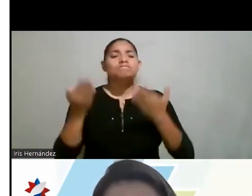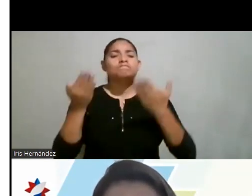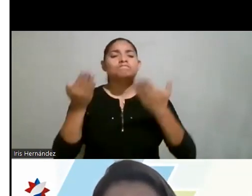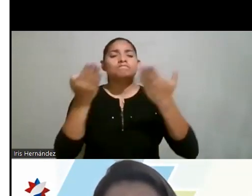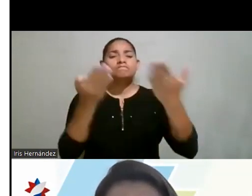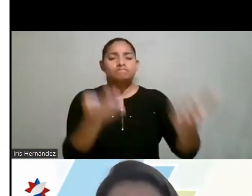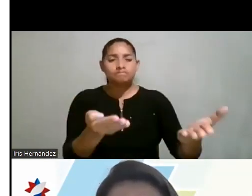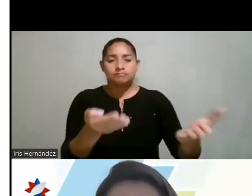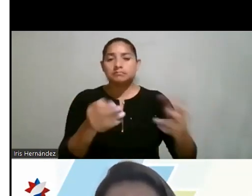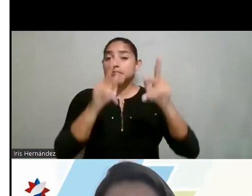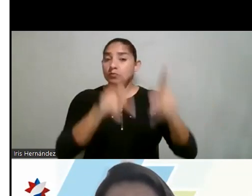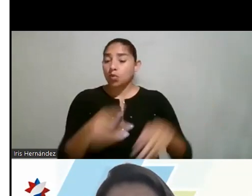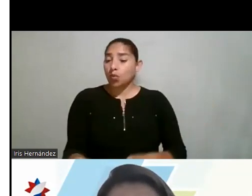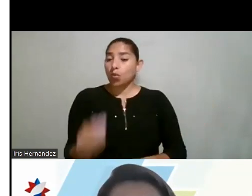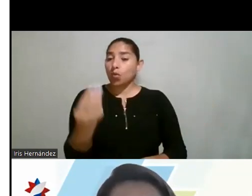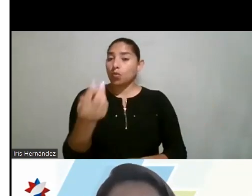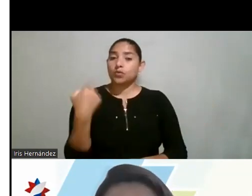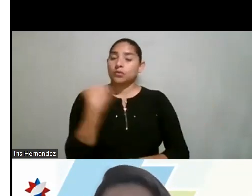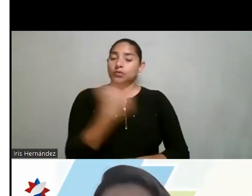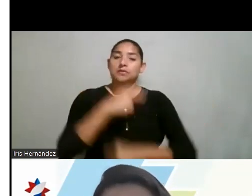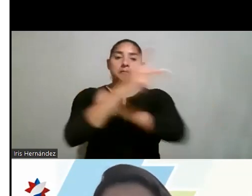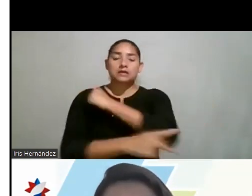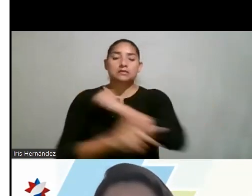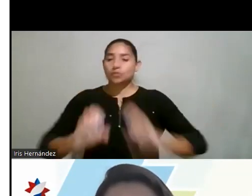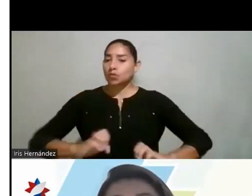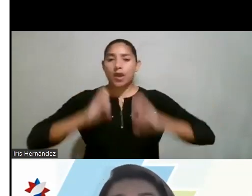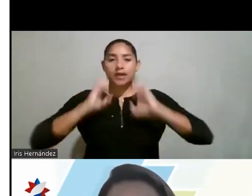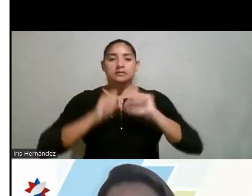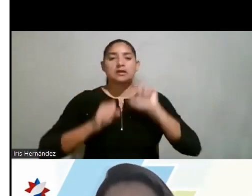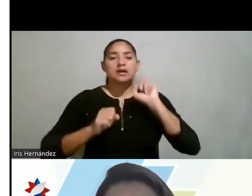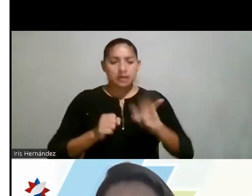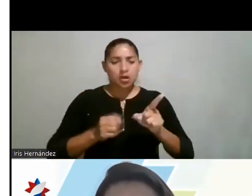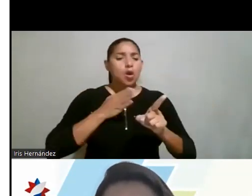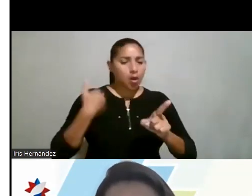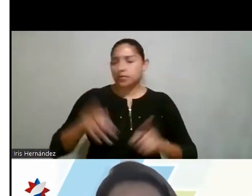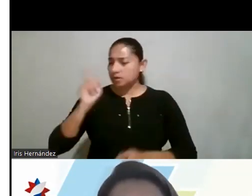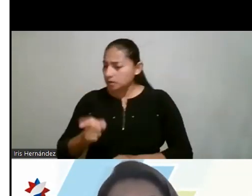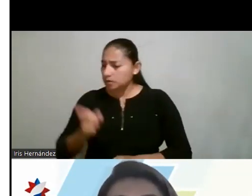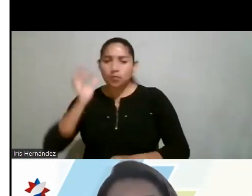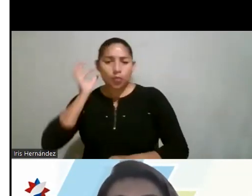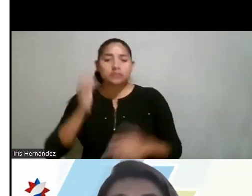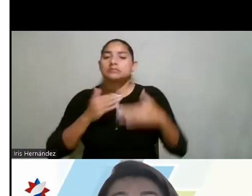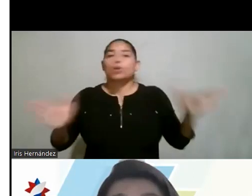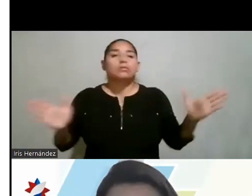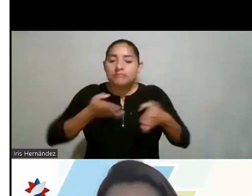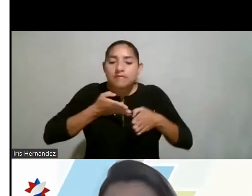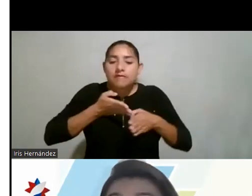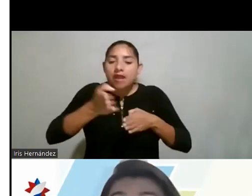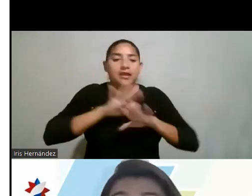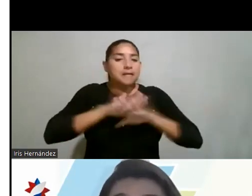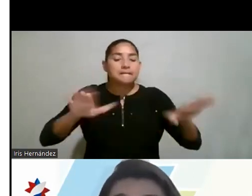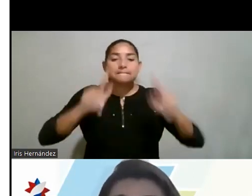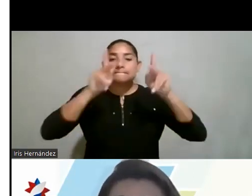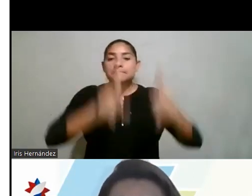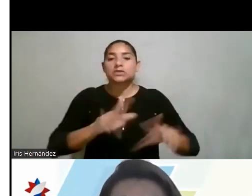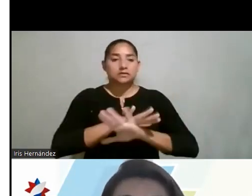las personas jóvenes de nuestro país es que no existen carreras para hombres ni carreras para mujeres. existen simplemente carreras para